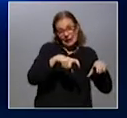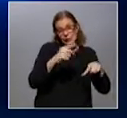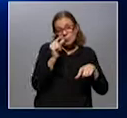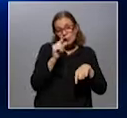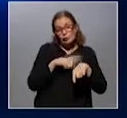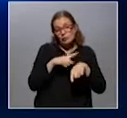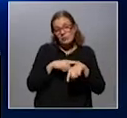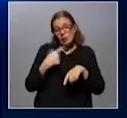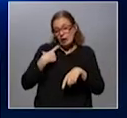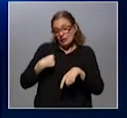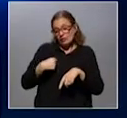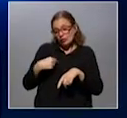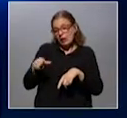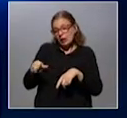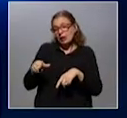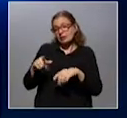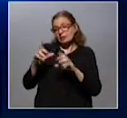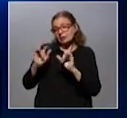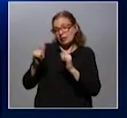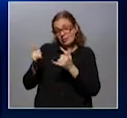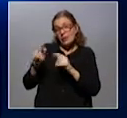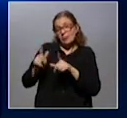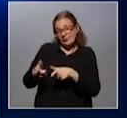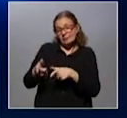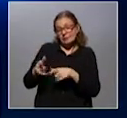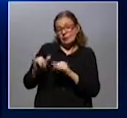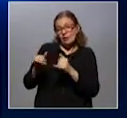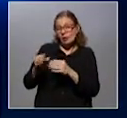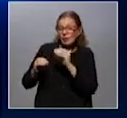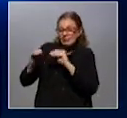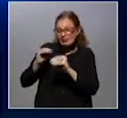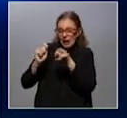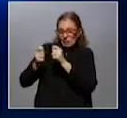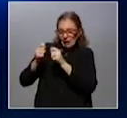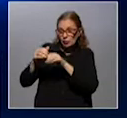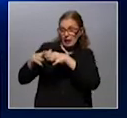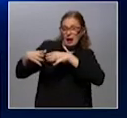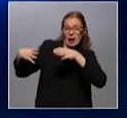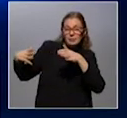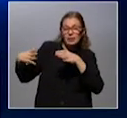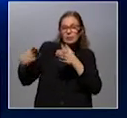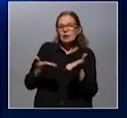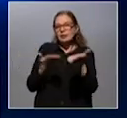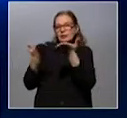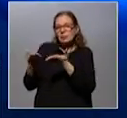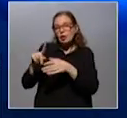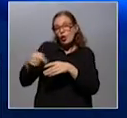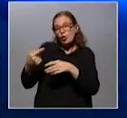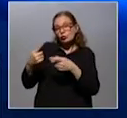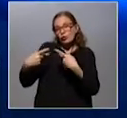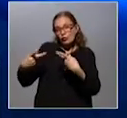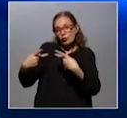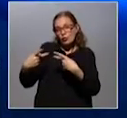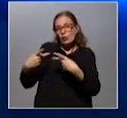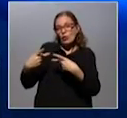poco tiempo Nacional tiene Gran Parque Central donde juega De hecho lo están remodelando para ampliarlo Y poder recibir ahí otros partidos